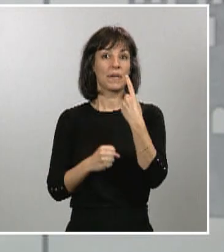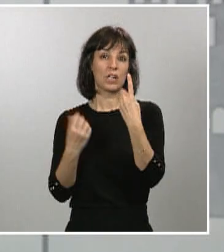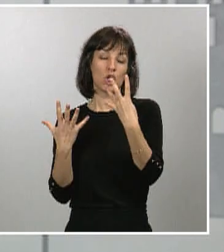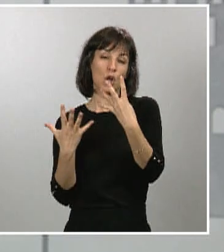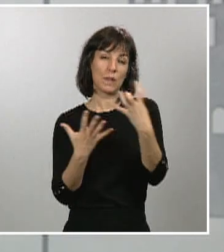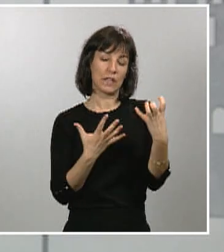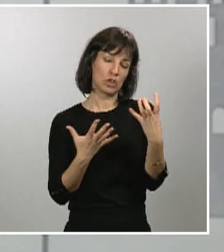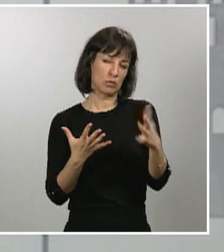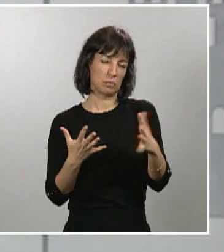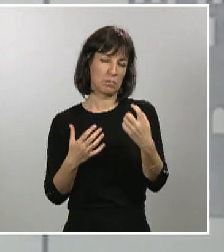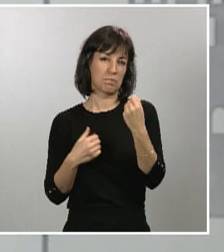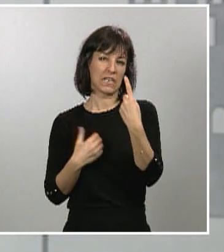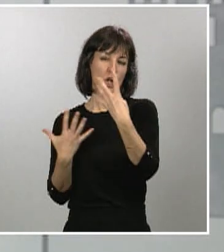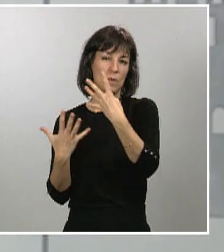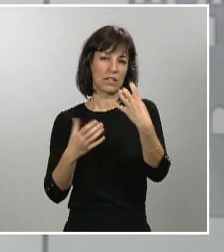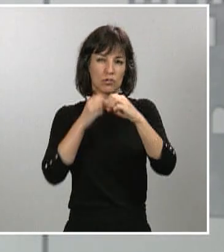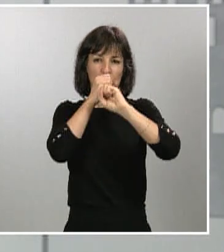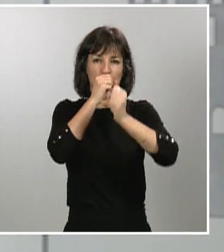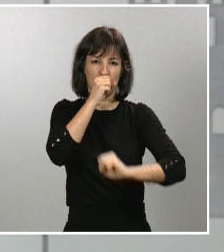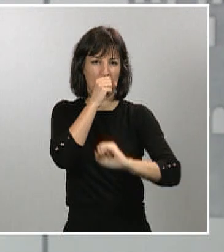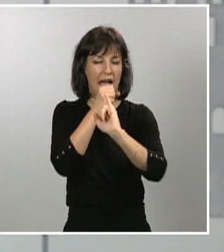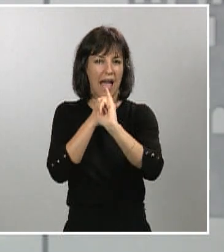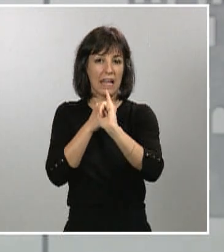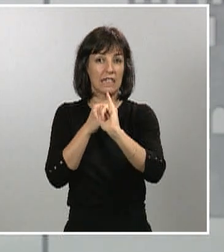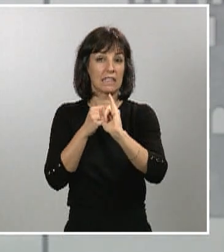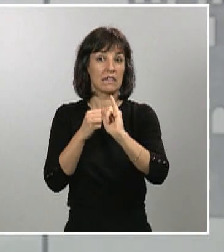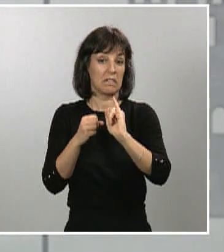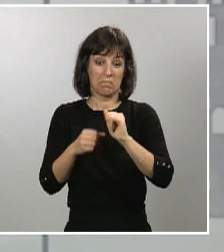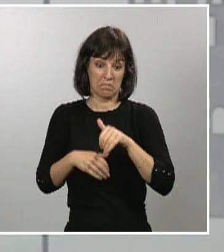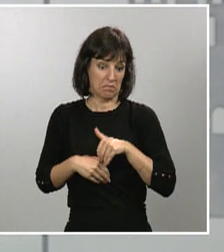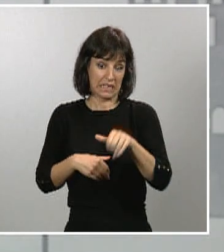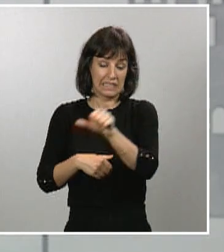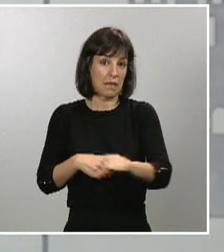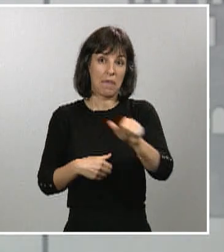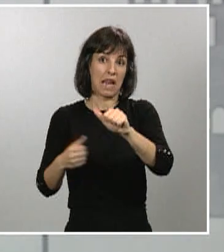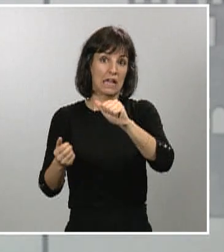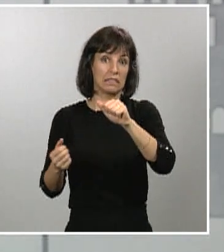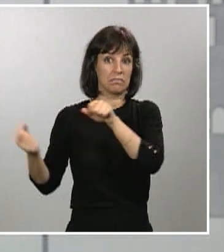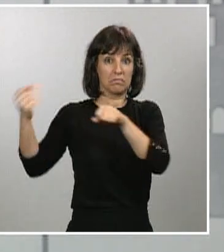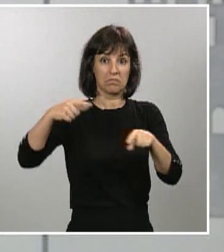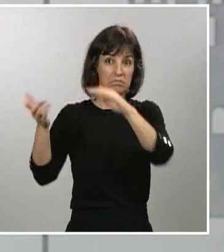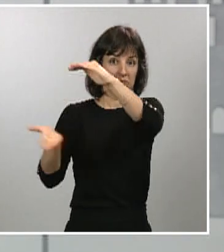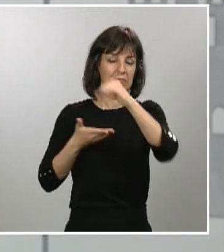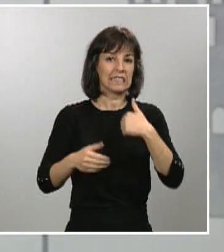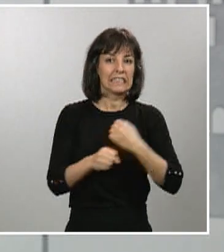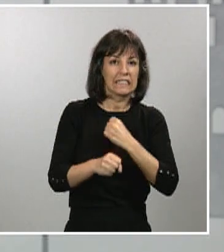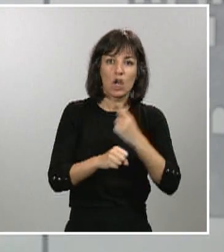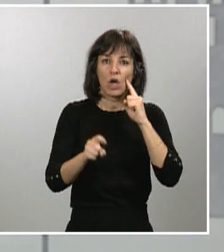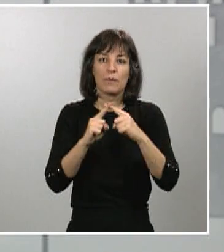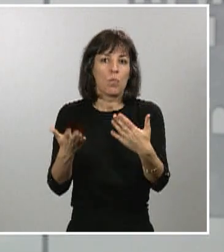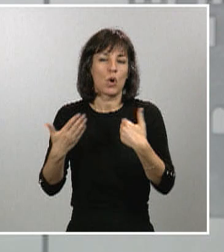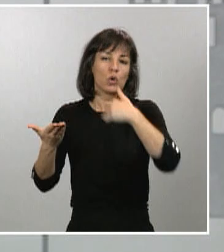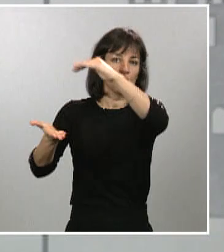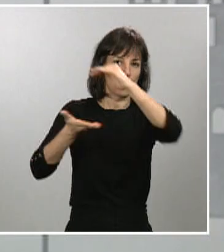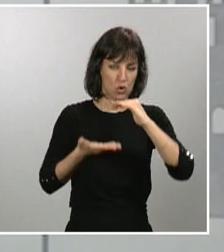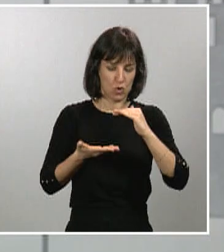equipos de respiración asistida que tienen que llegar en las próximas semanas. Estamos trabajando para que lleguen lo antes posible. A ellos hay